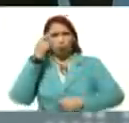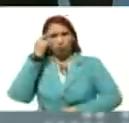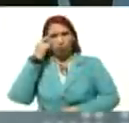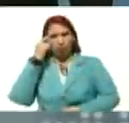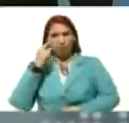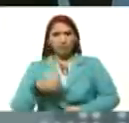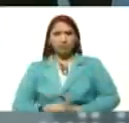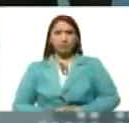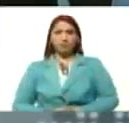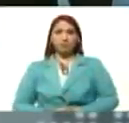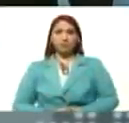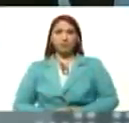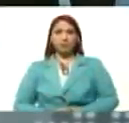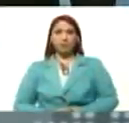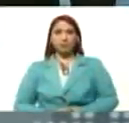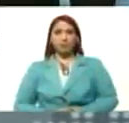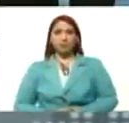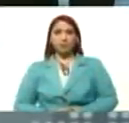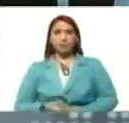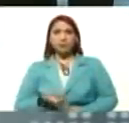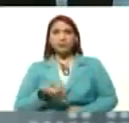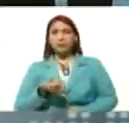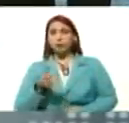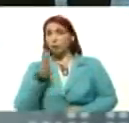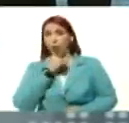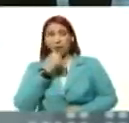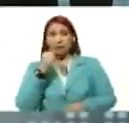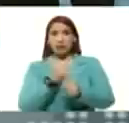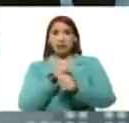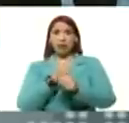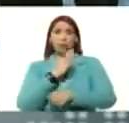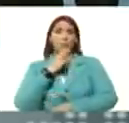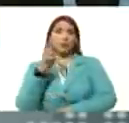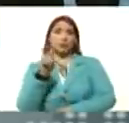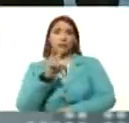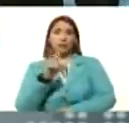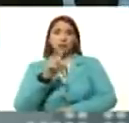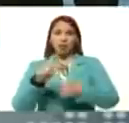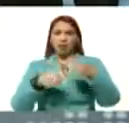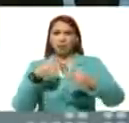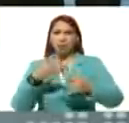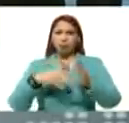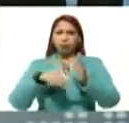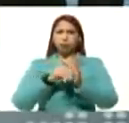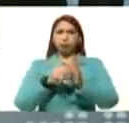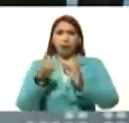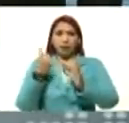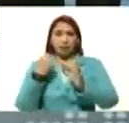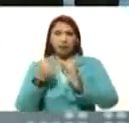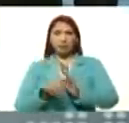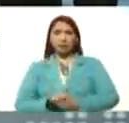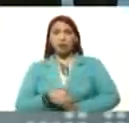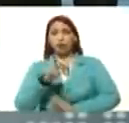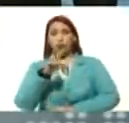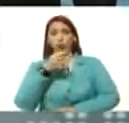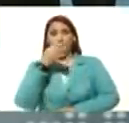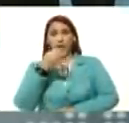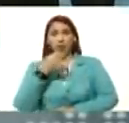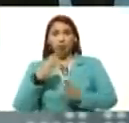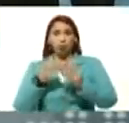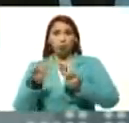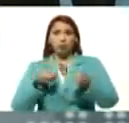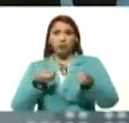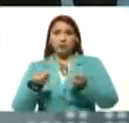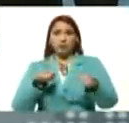todos los días, en que estuvo fuera de servicio, porque después, cuando se activaron ayer, a las dos de la tarde, todos los